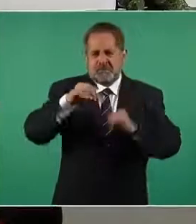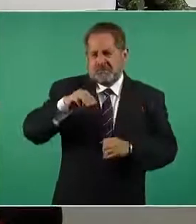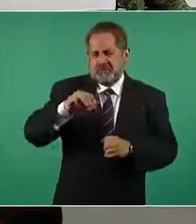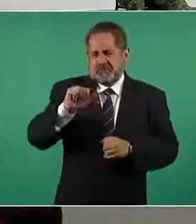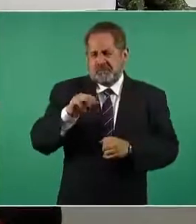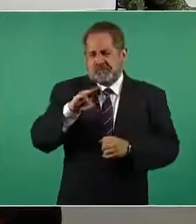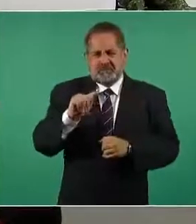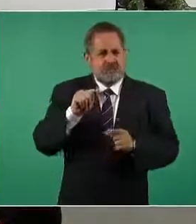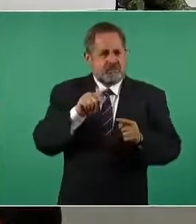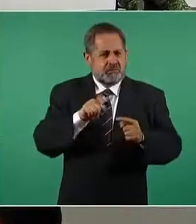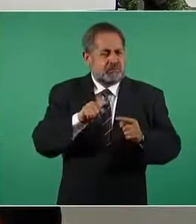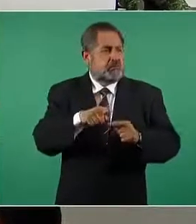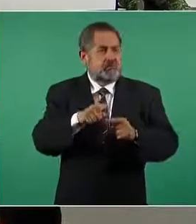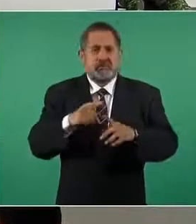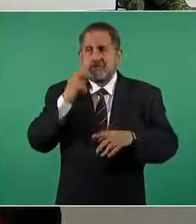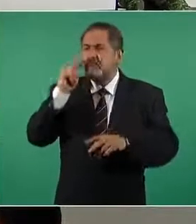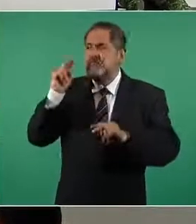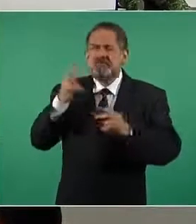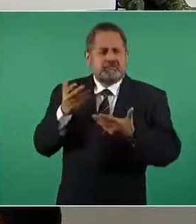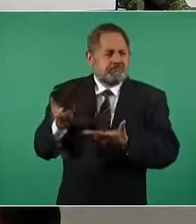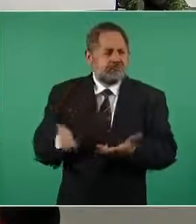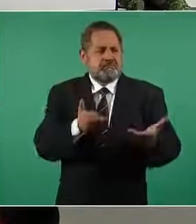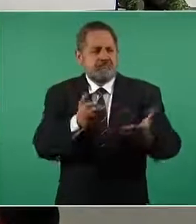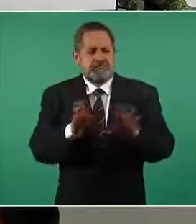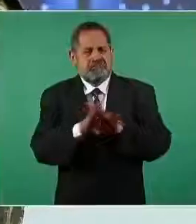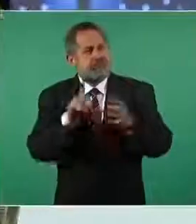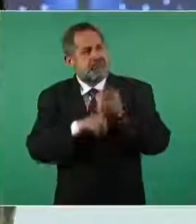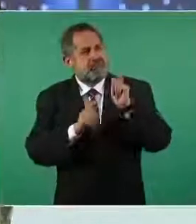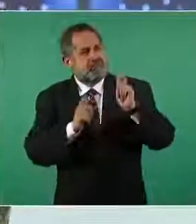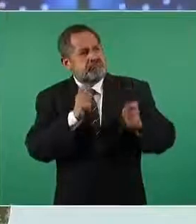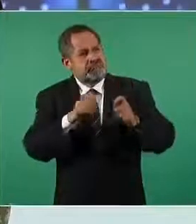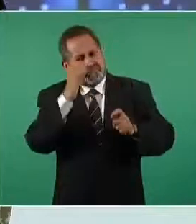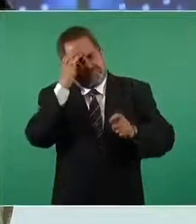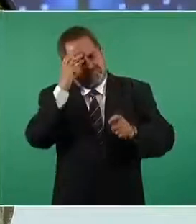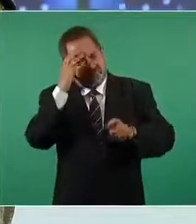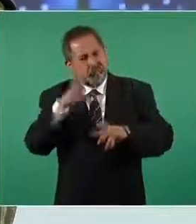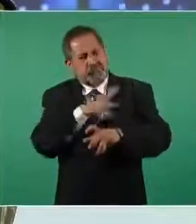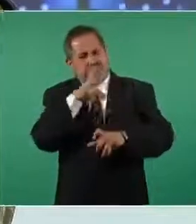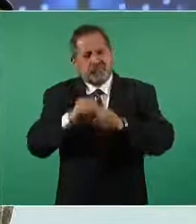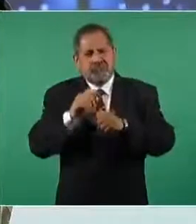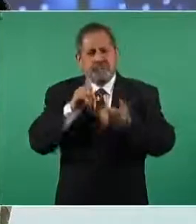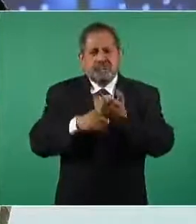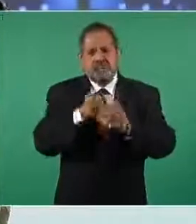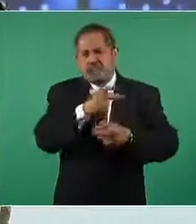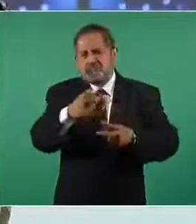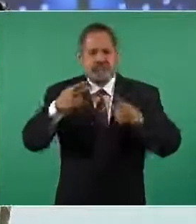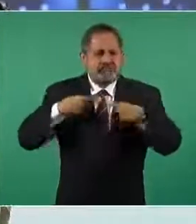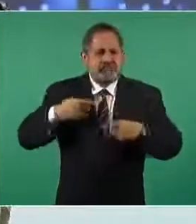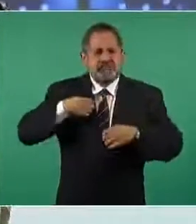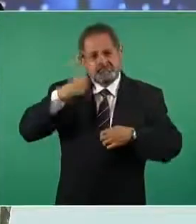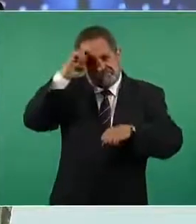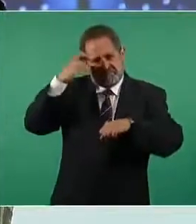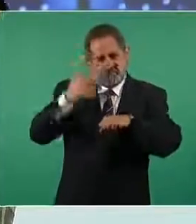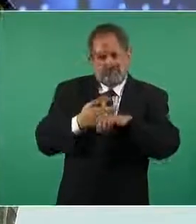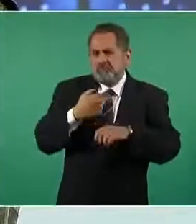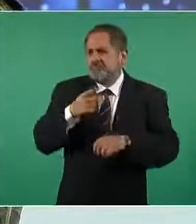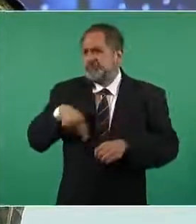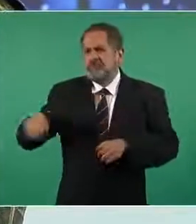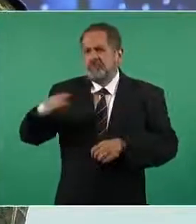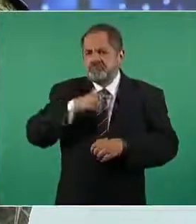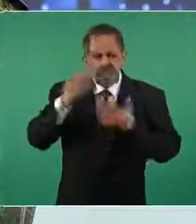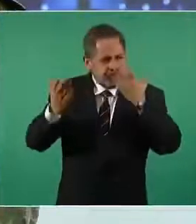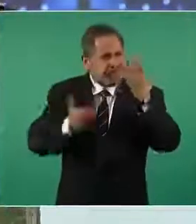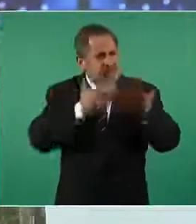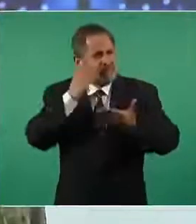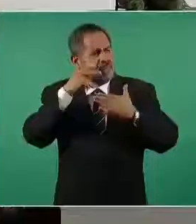expuestos a toda la ciudadanía y también habrá un centro de investigación para extranjeros y alumnos de estas carreras